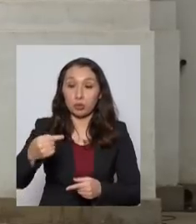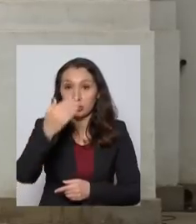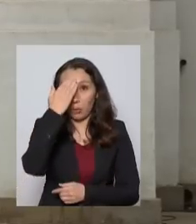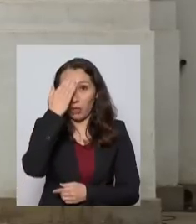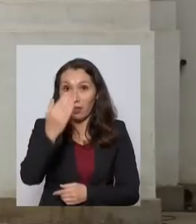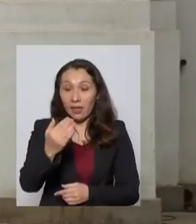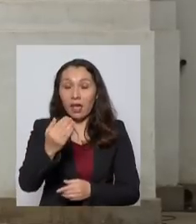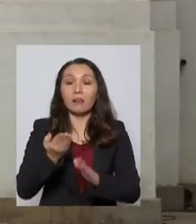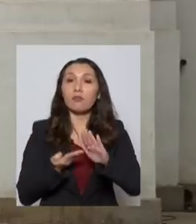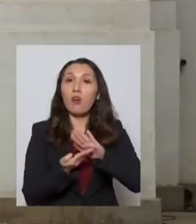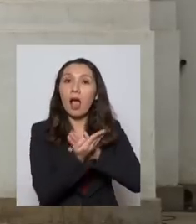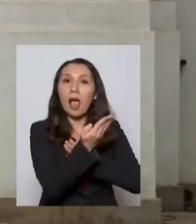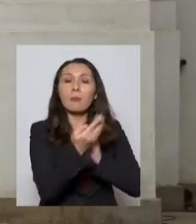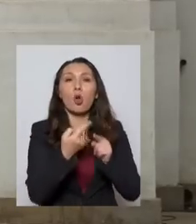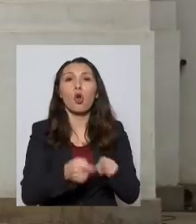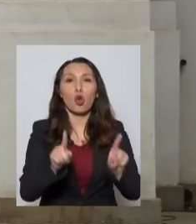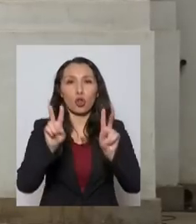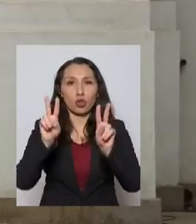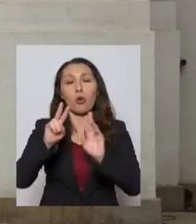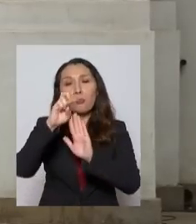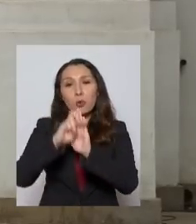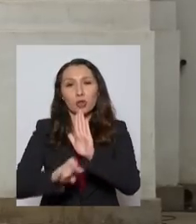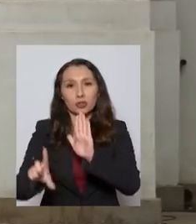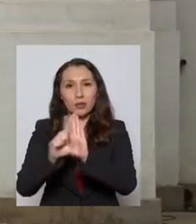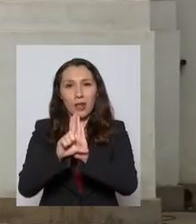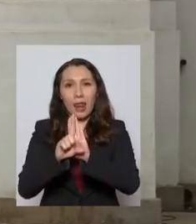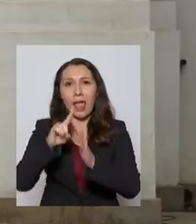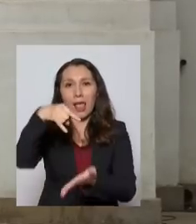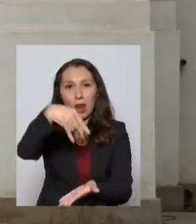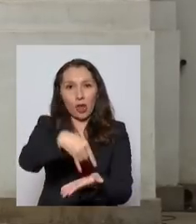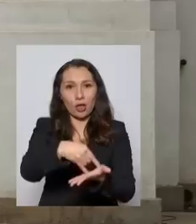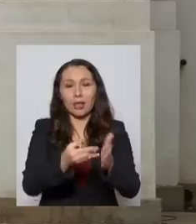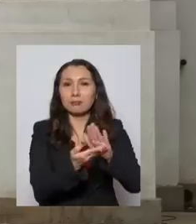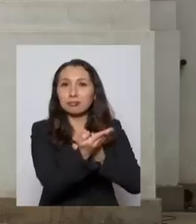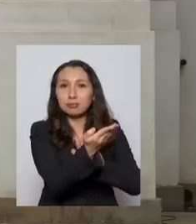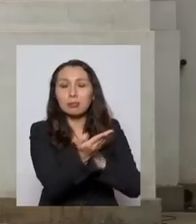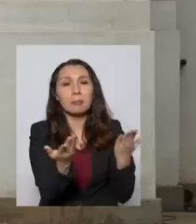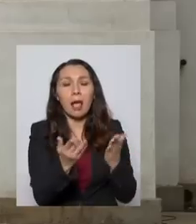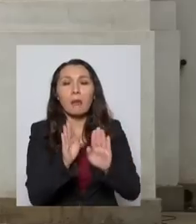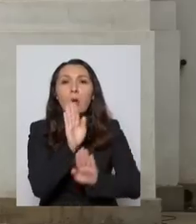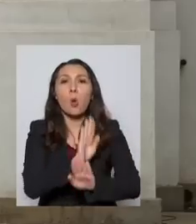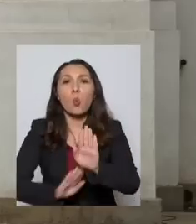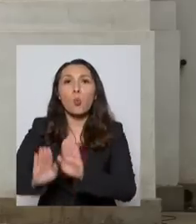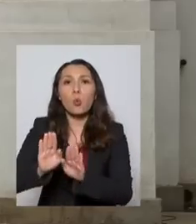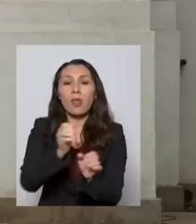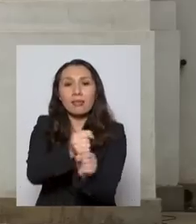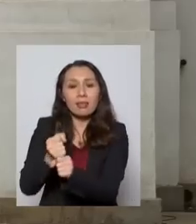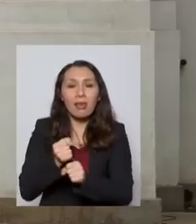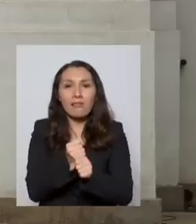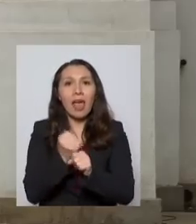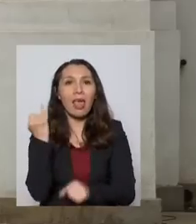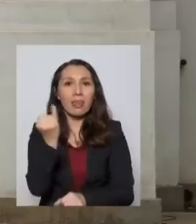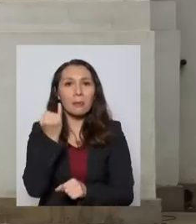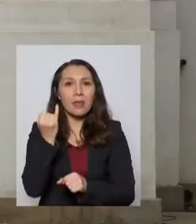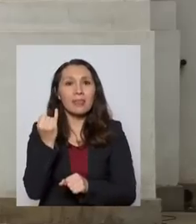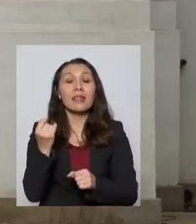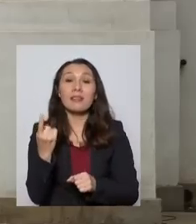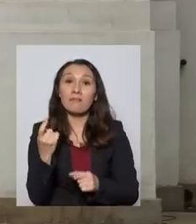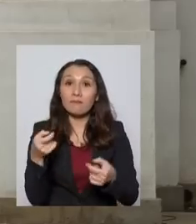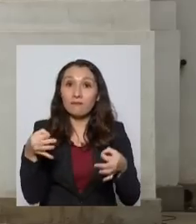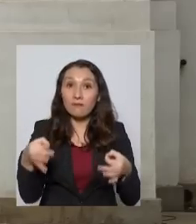enviaremos otro proyecto de ley al Congreso para proteger a los trabajadores independientes